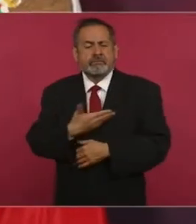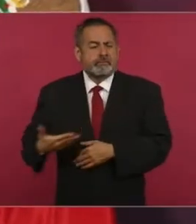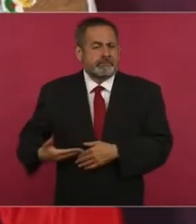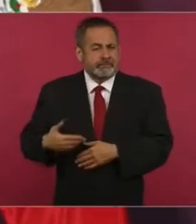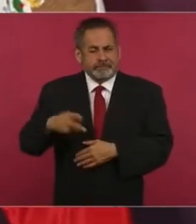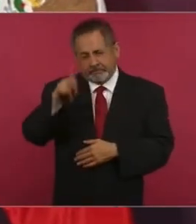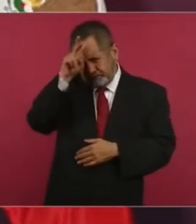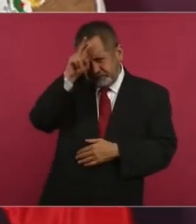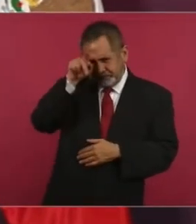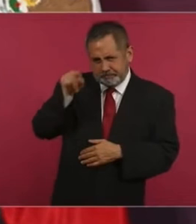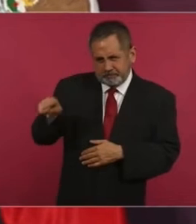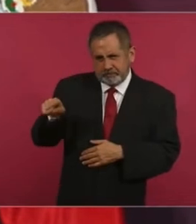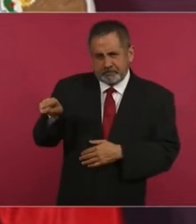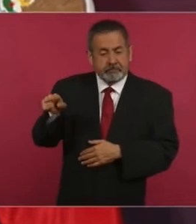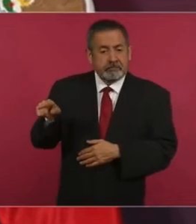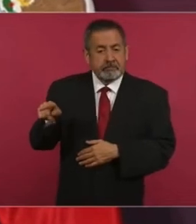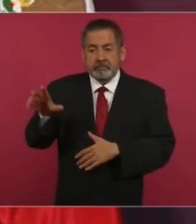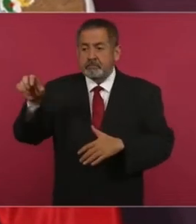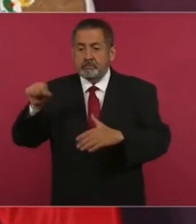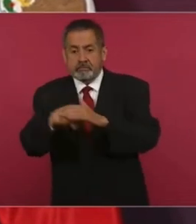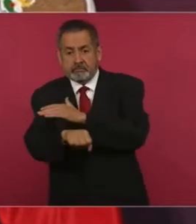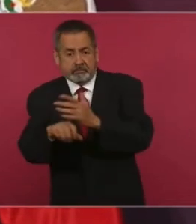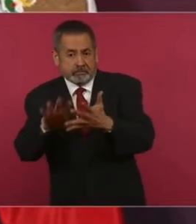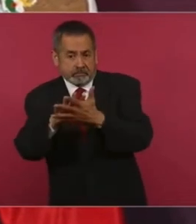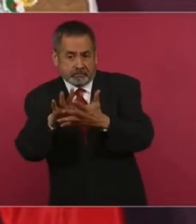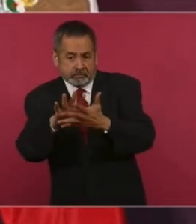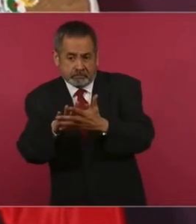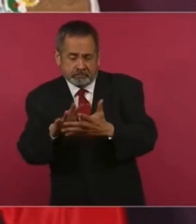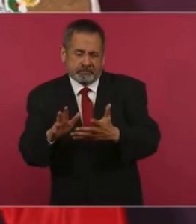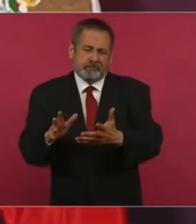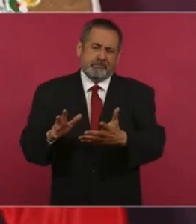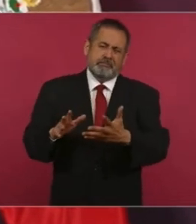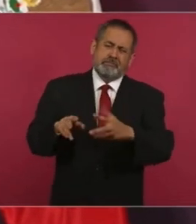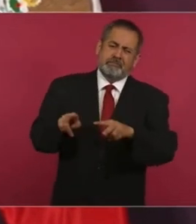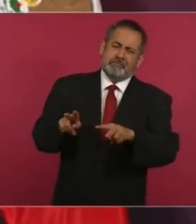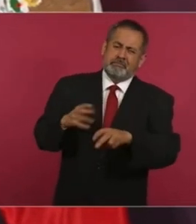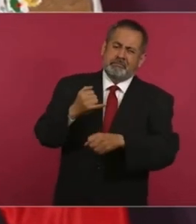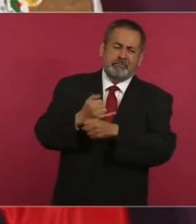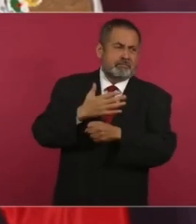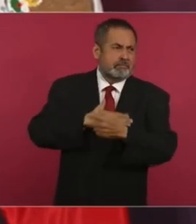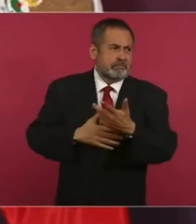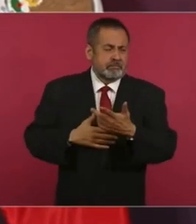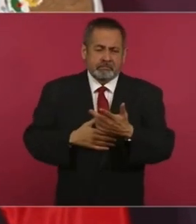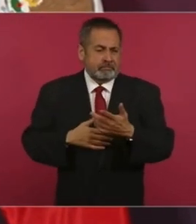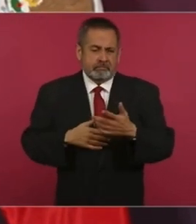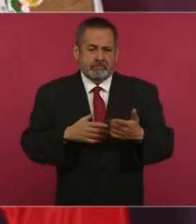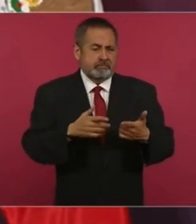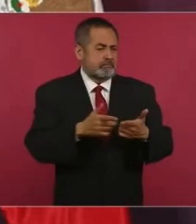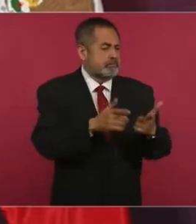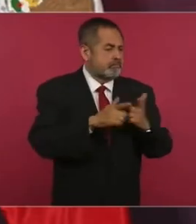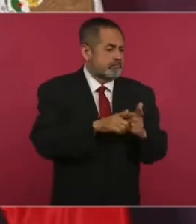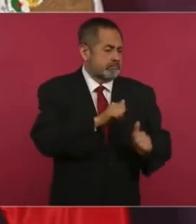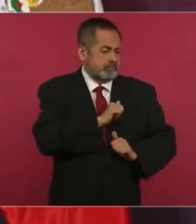lo tienen encarcelado, fue un golpe de Estado